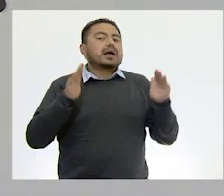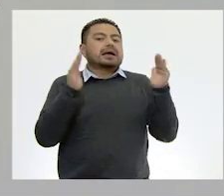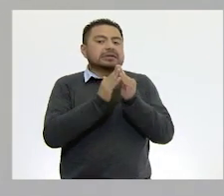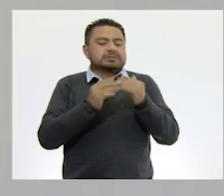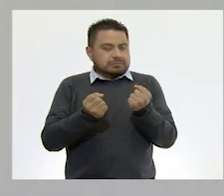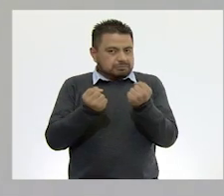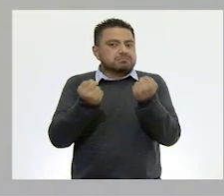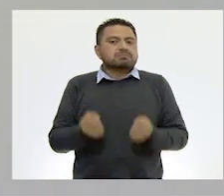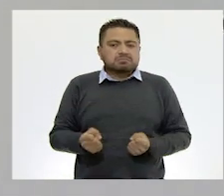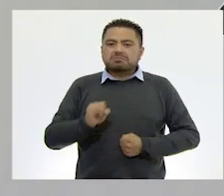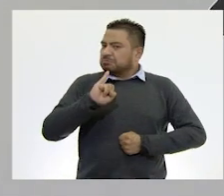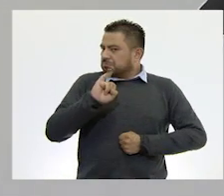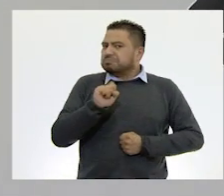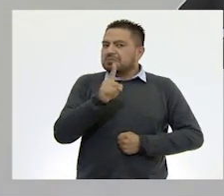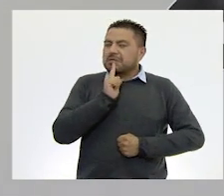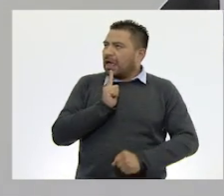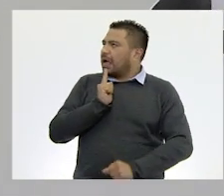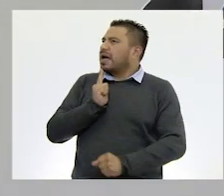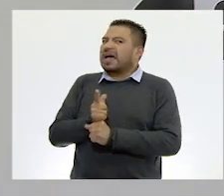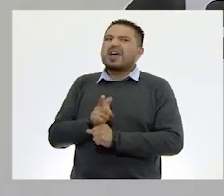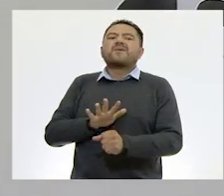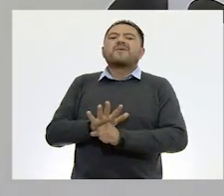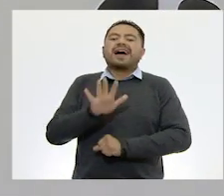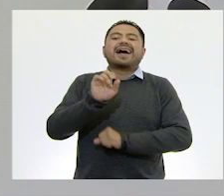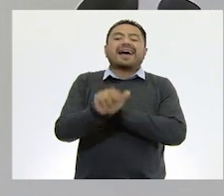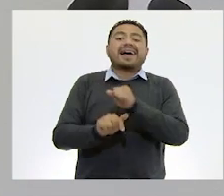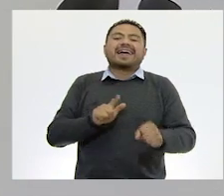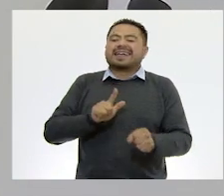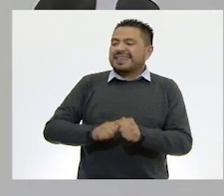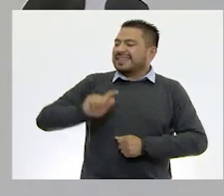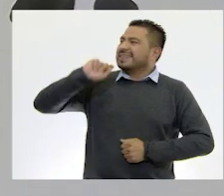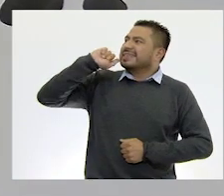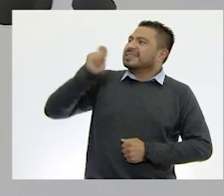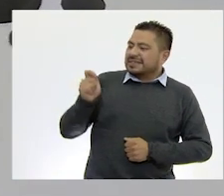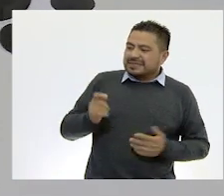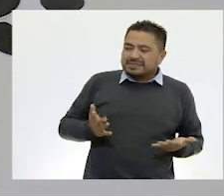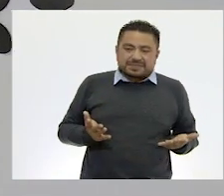seguro que ya adivinaron de qué animal se trata, ¿verdad?